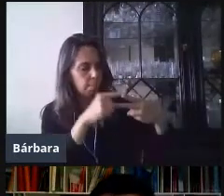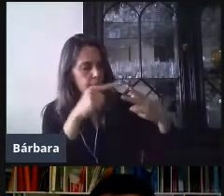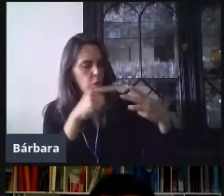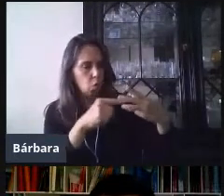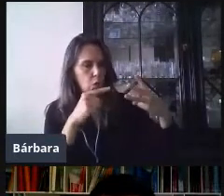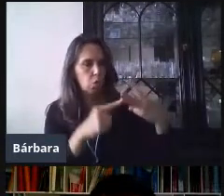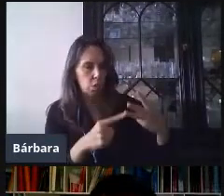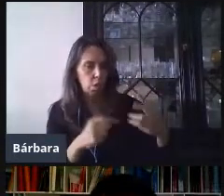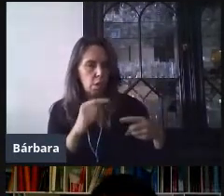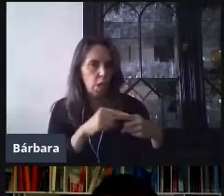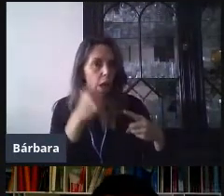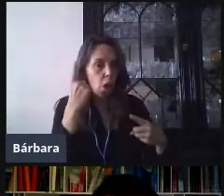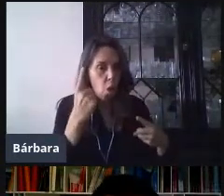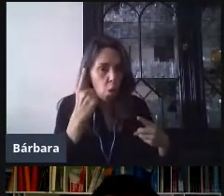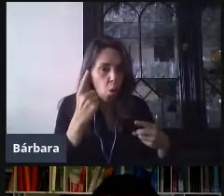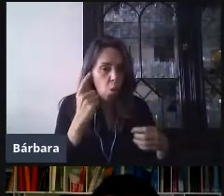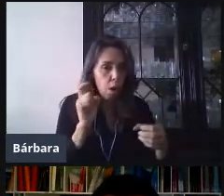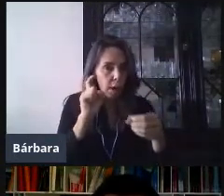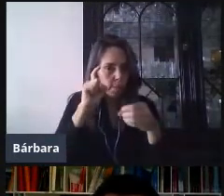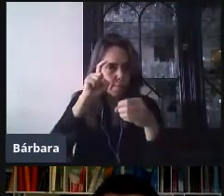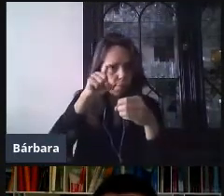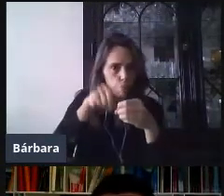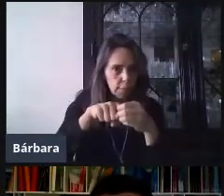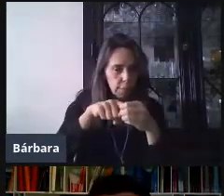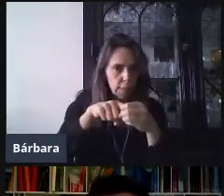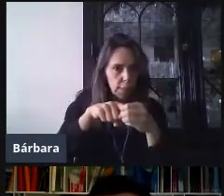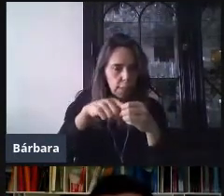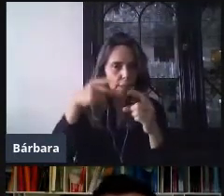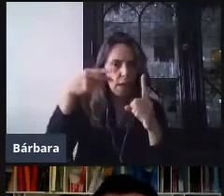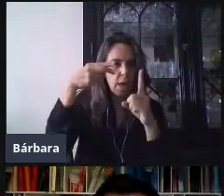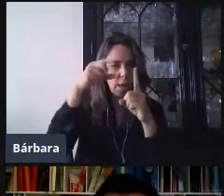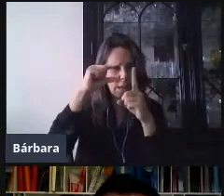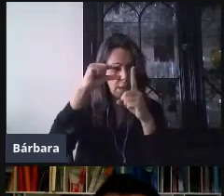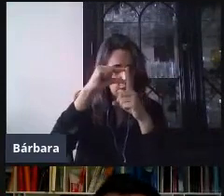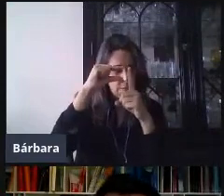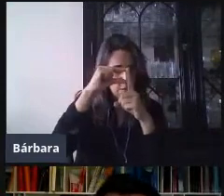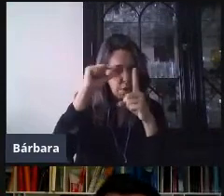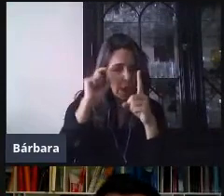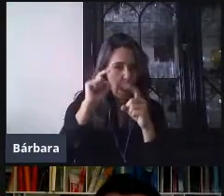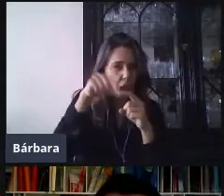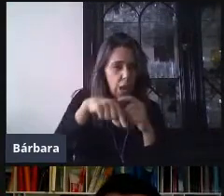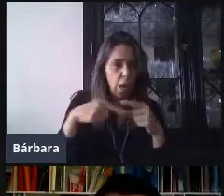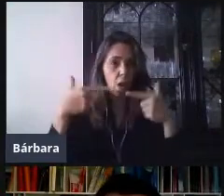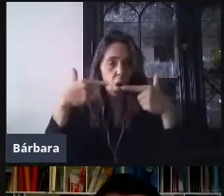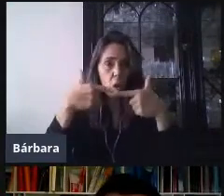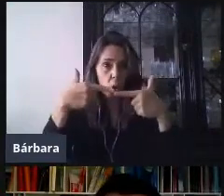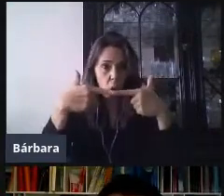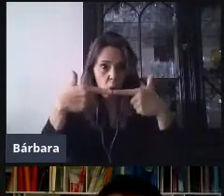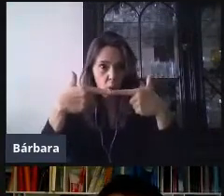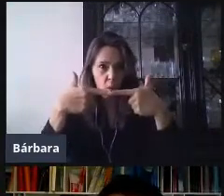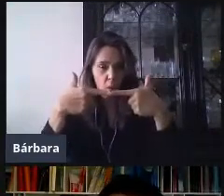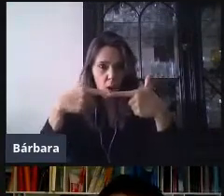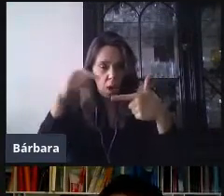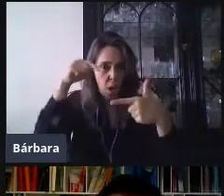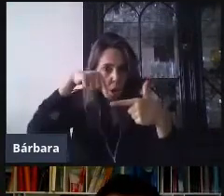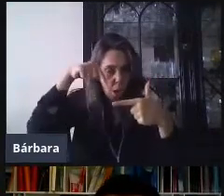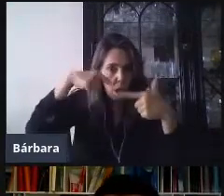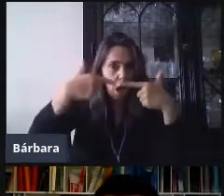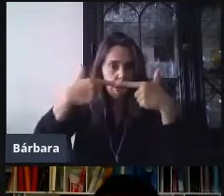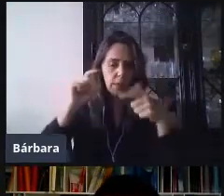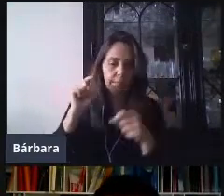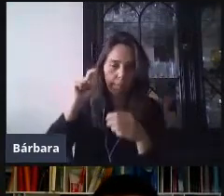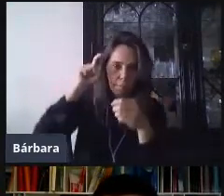ingresar a través del mosaico de aplicaciones. Entonces, lo primero que voy a hacer es ingresar a la página google